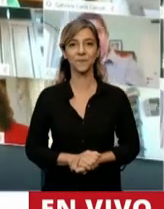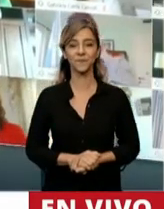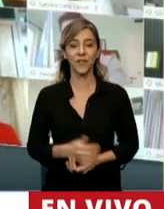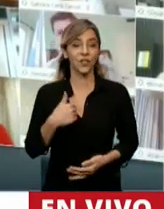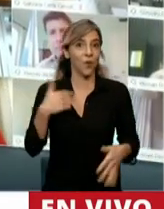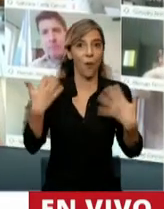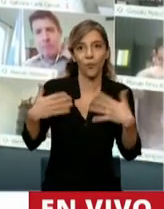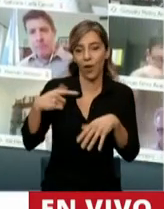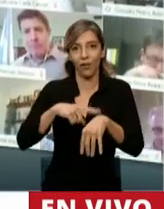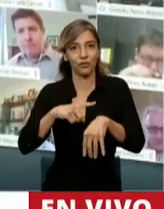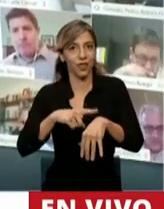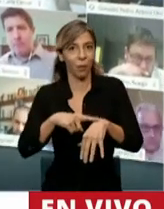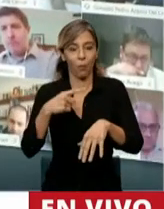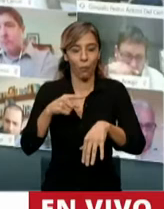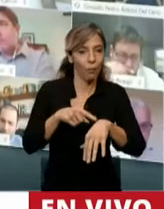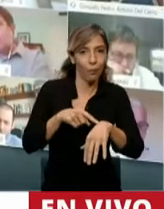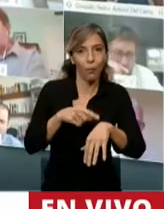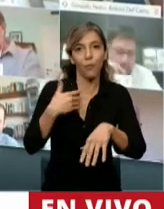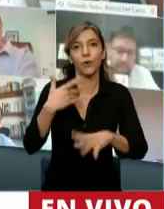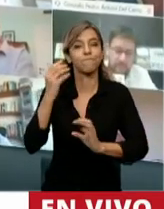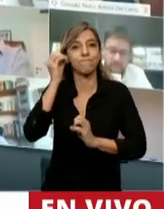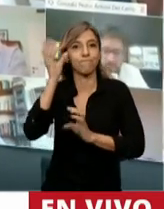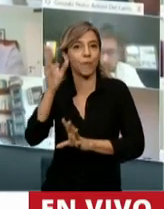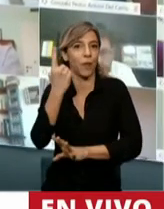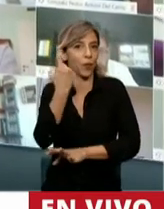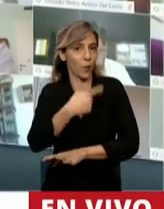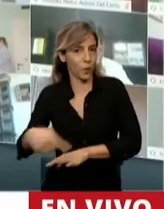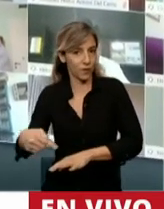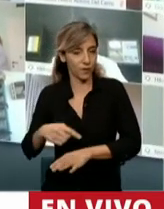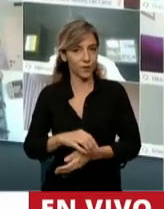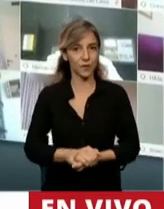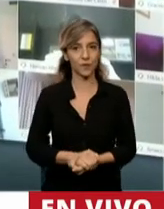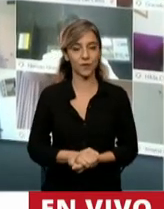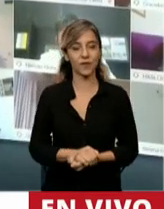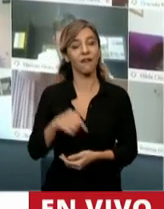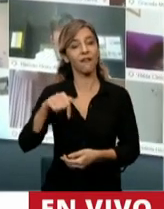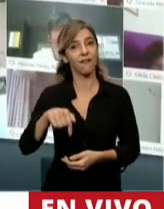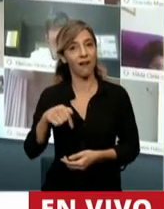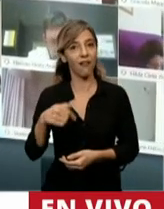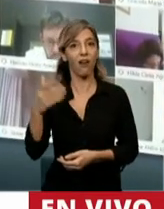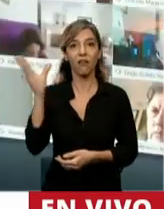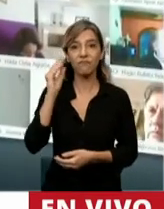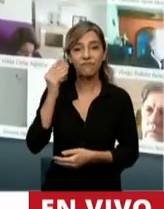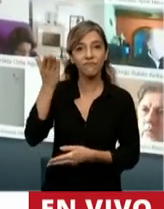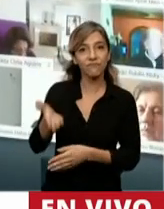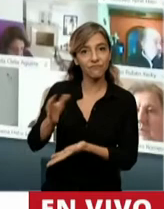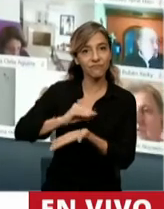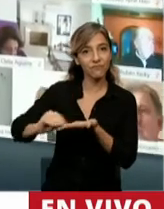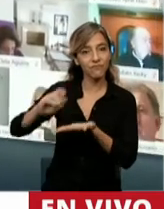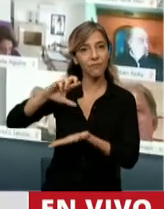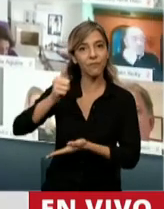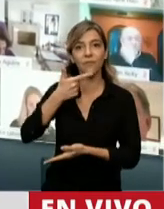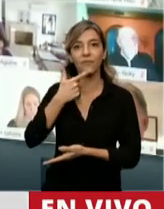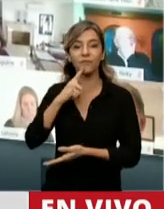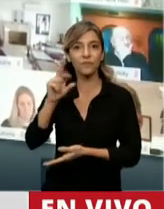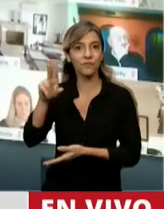ajustarme al tiempo, omití una cosa y al escucharlo al diputado Pastori me di cuenta que no lo